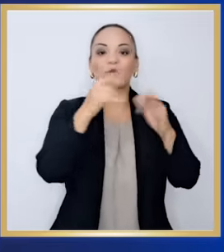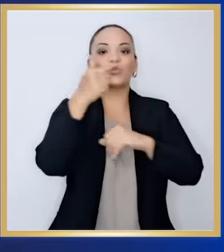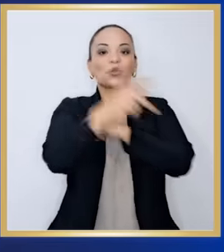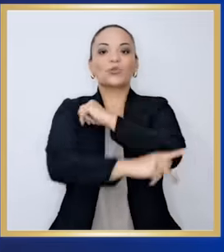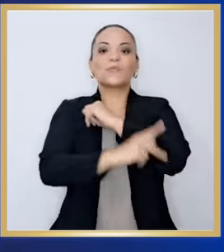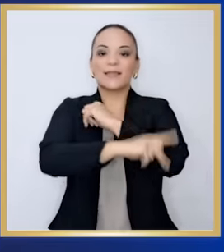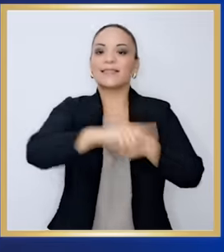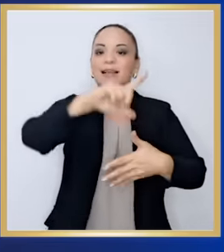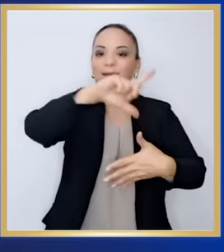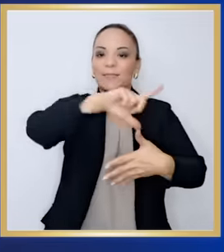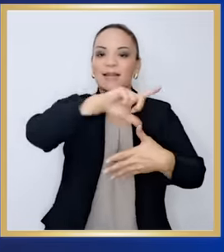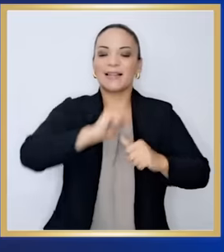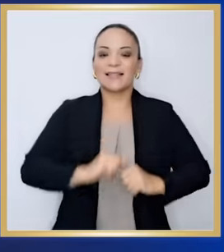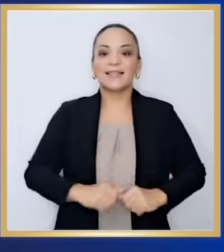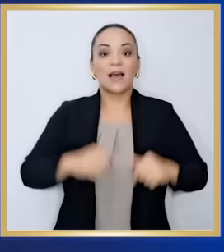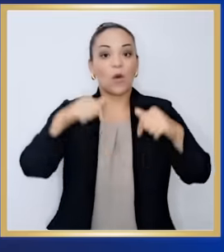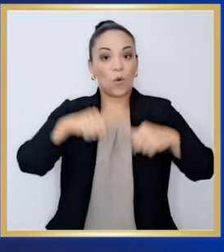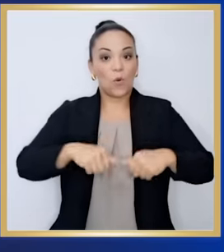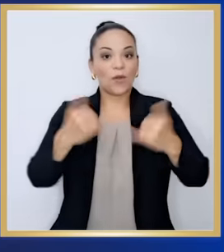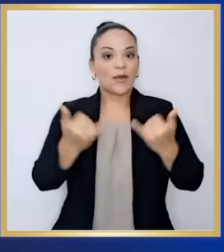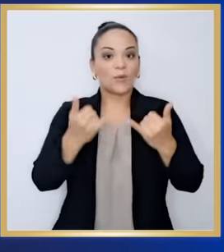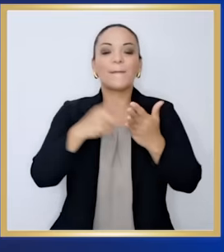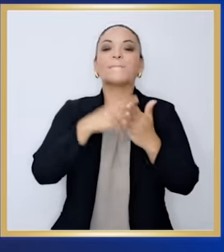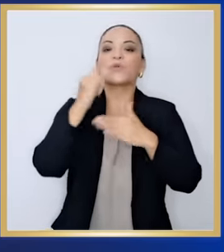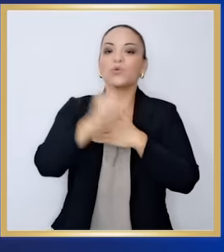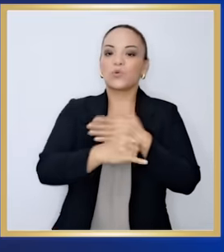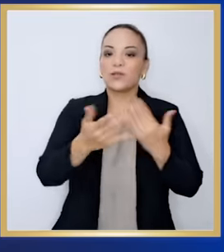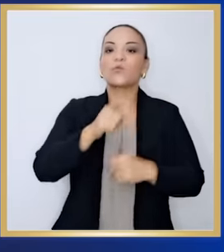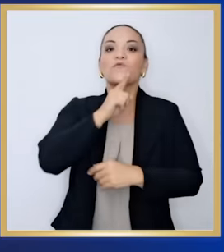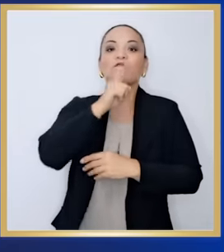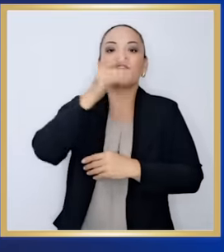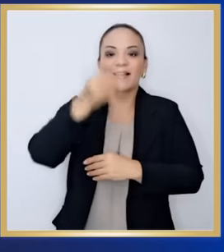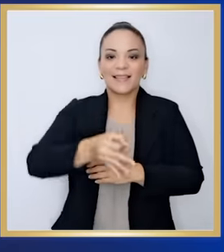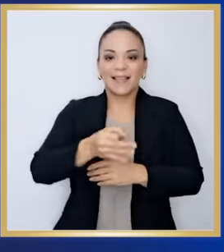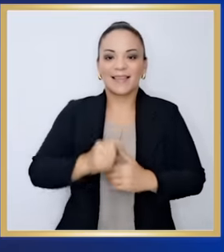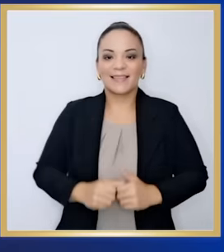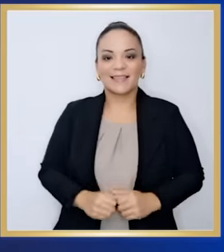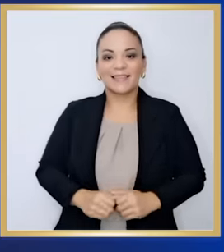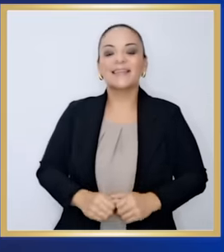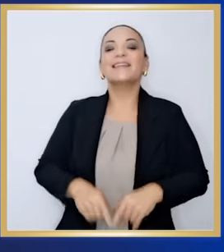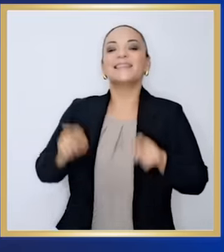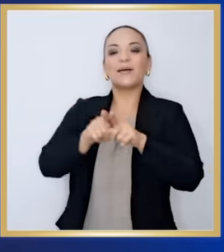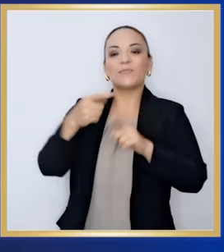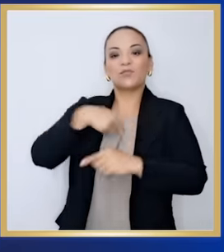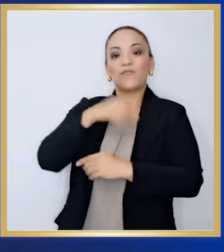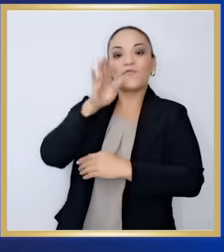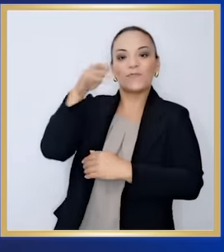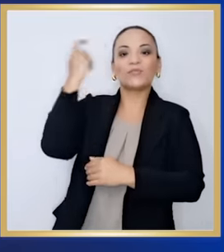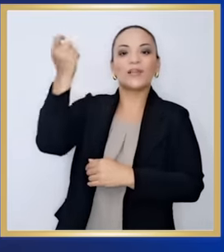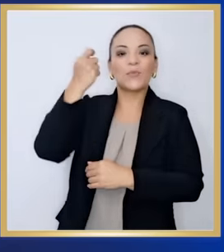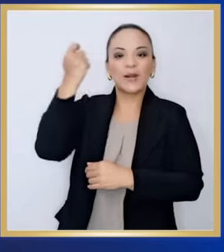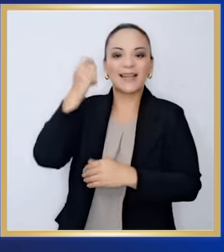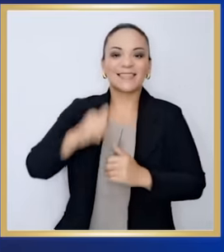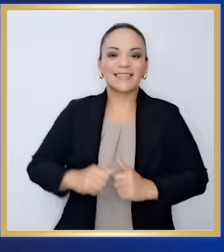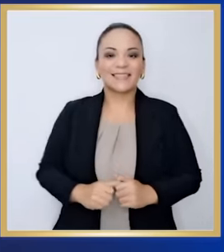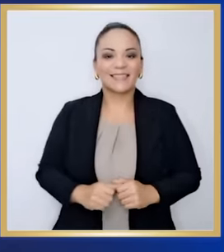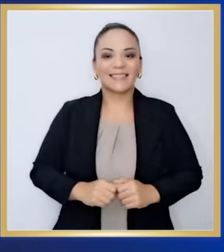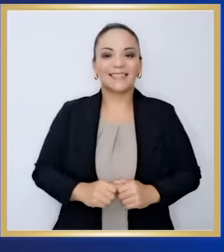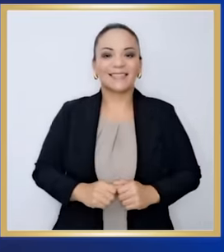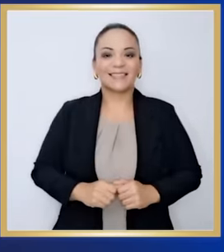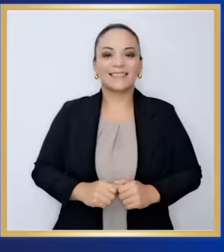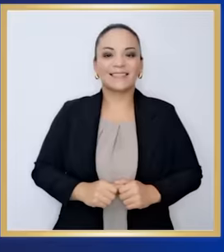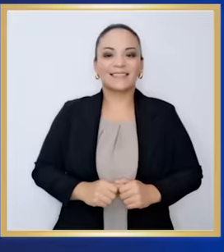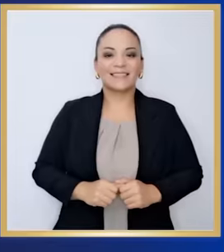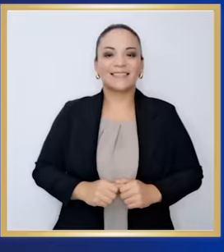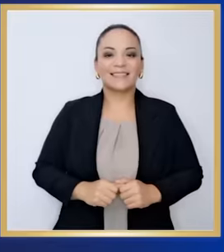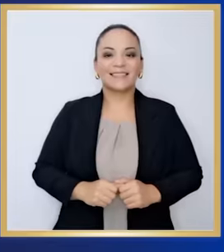es modelo a seguir para muchos países de América Latina. Hoy es un proyecto realidad. También